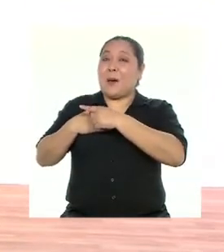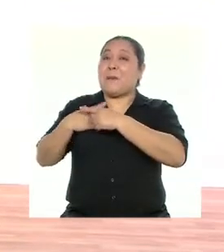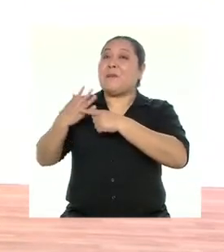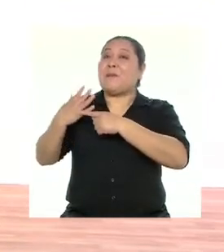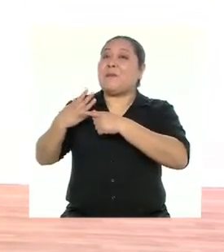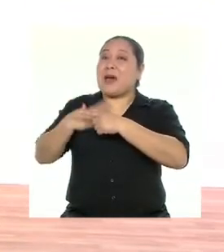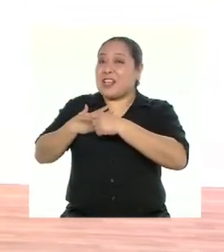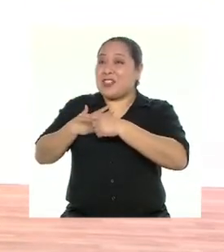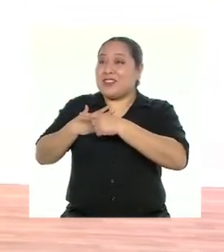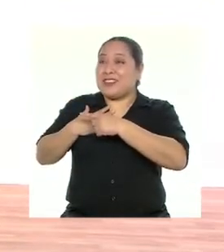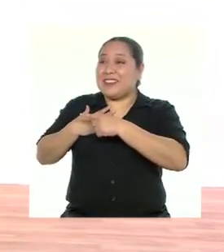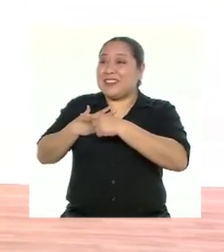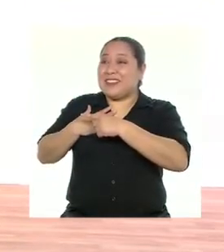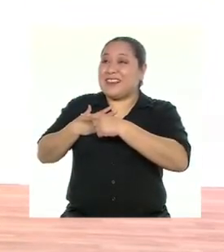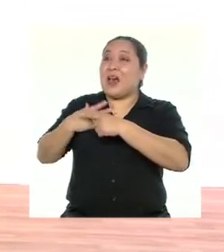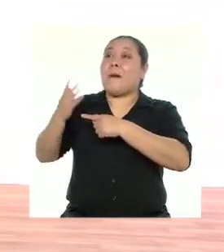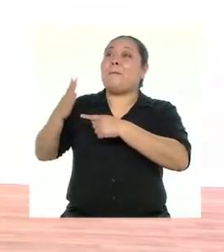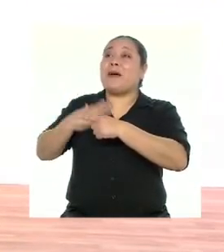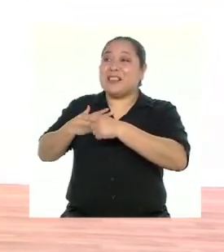Pecho.